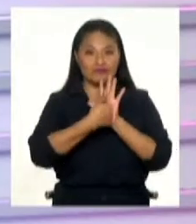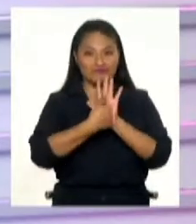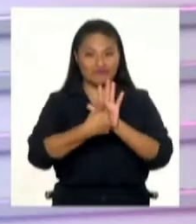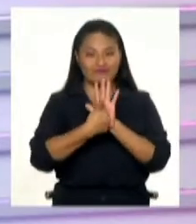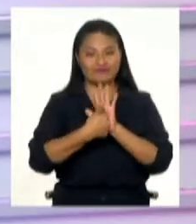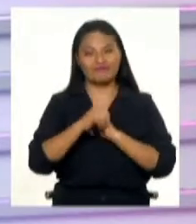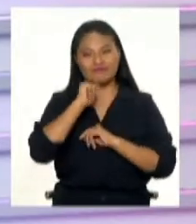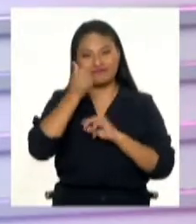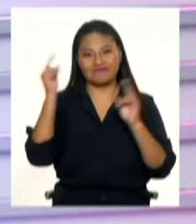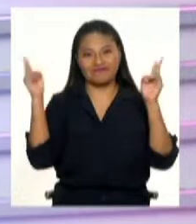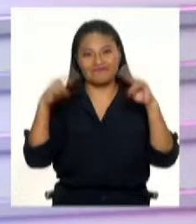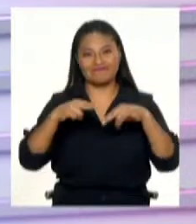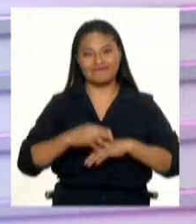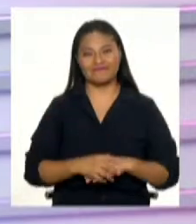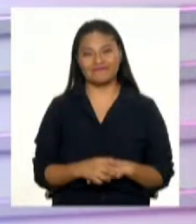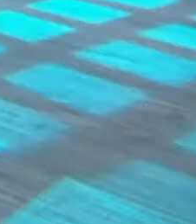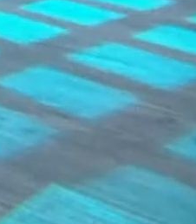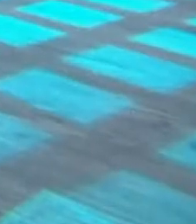Hasta mañana.